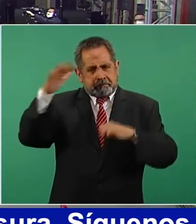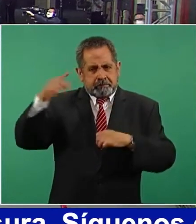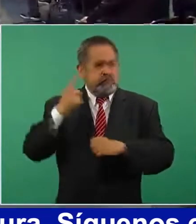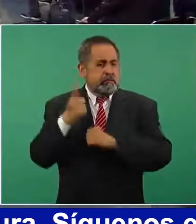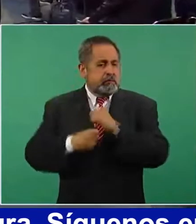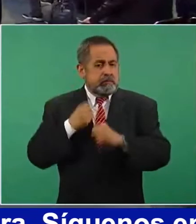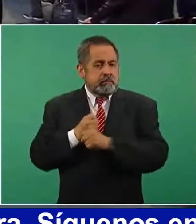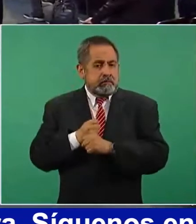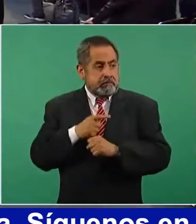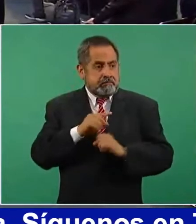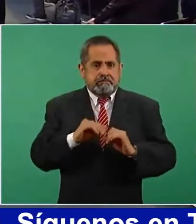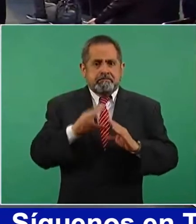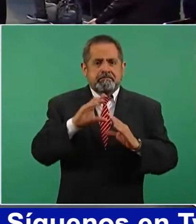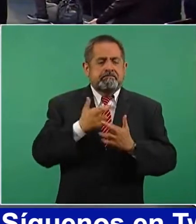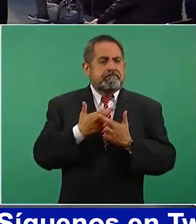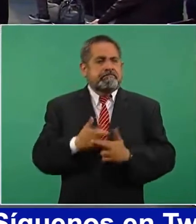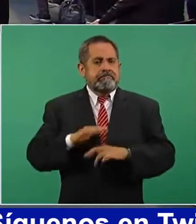año.